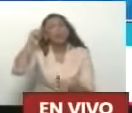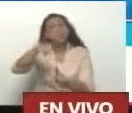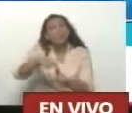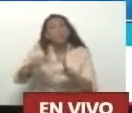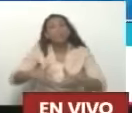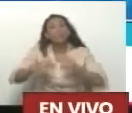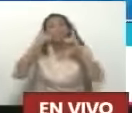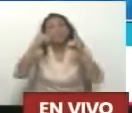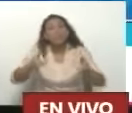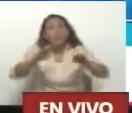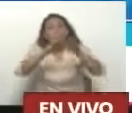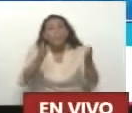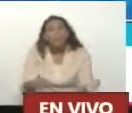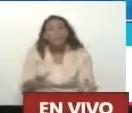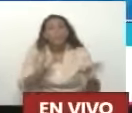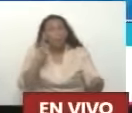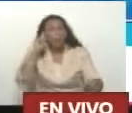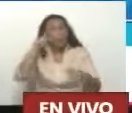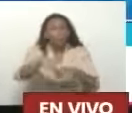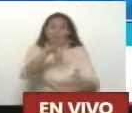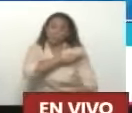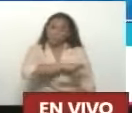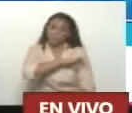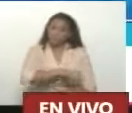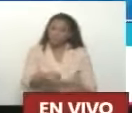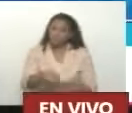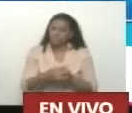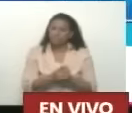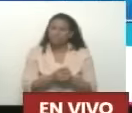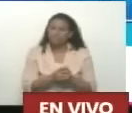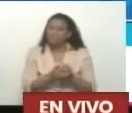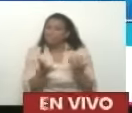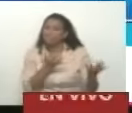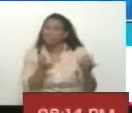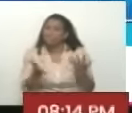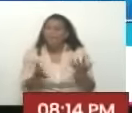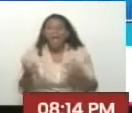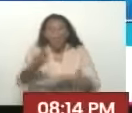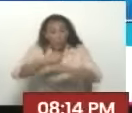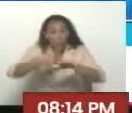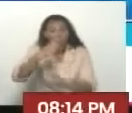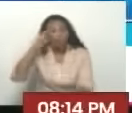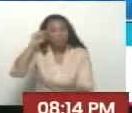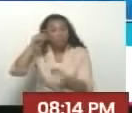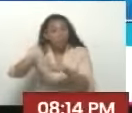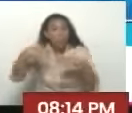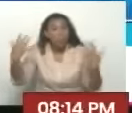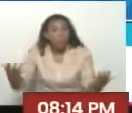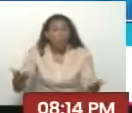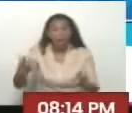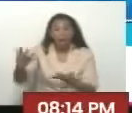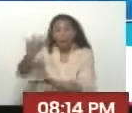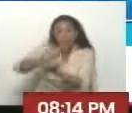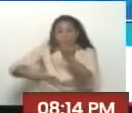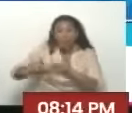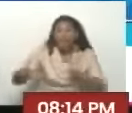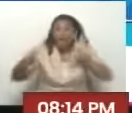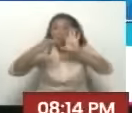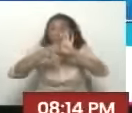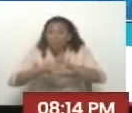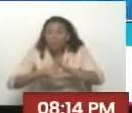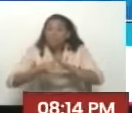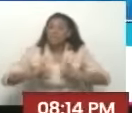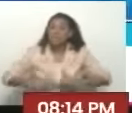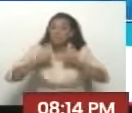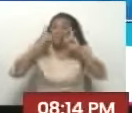definición de metas Y propósitos De la sociedad Al gobierno Corresponde La formulación De políticas Es decir La